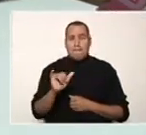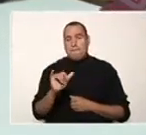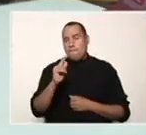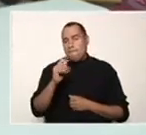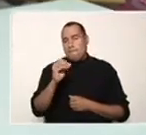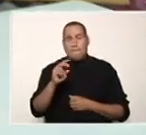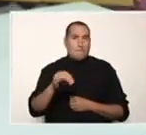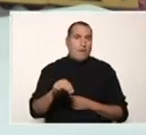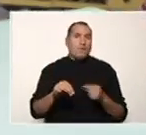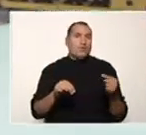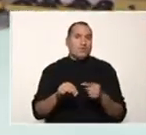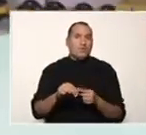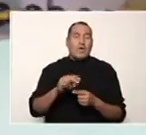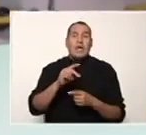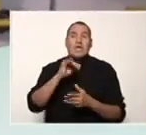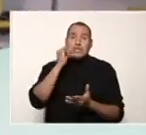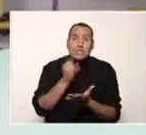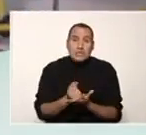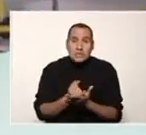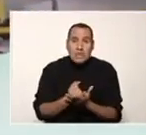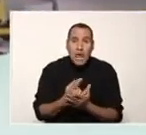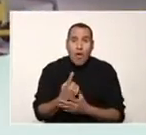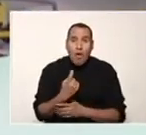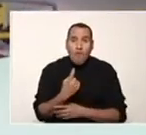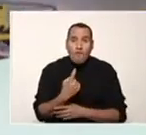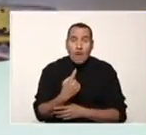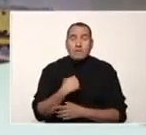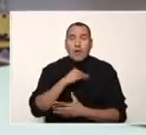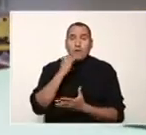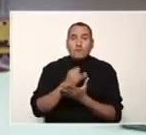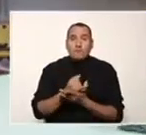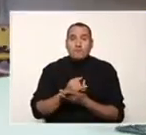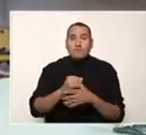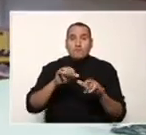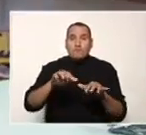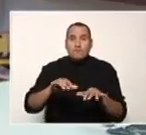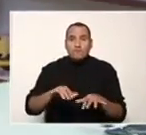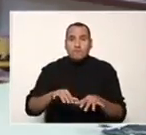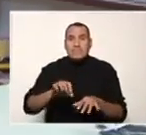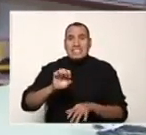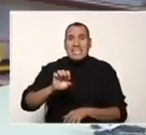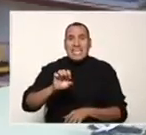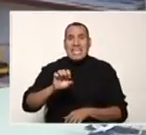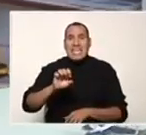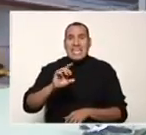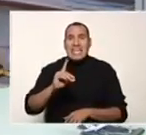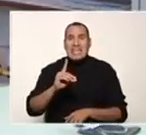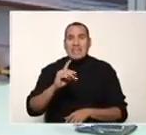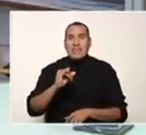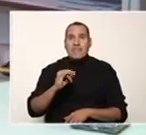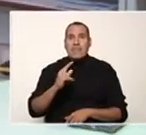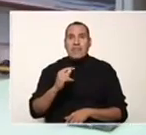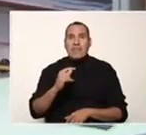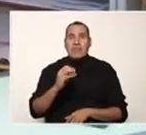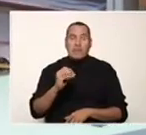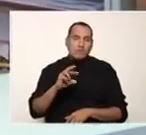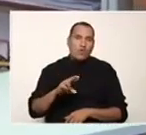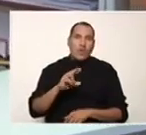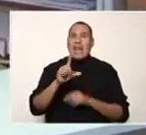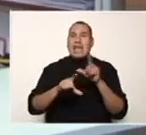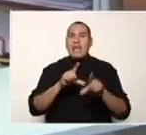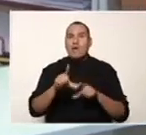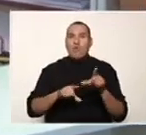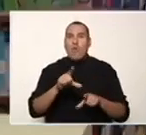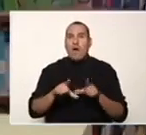tienes instalado te invito a que descargues este editor y comiences pues a realizar tu programación con este tremendo lenguaje de